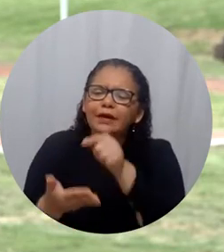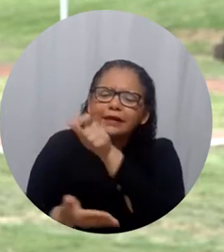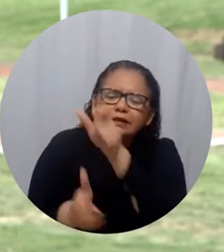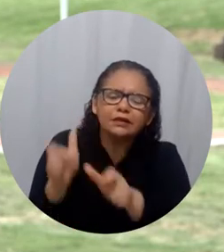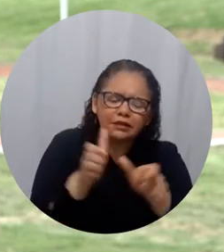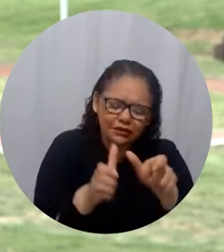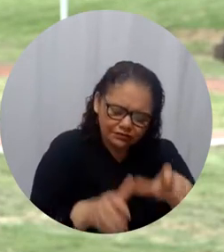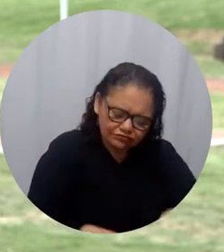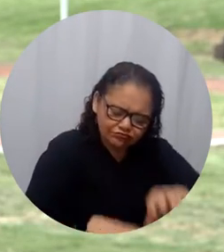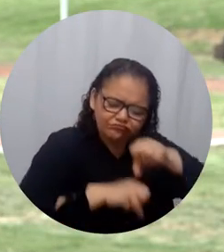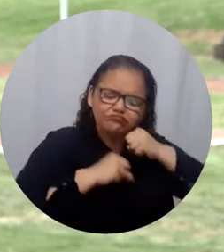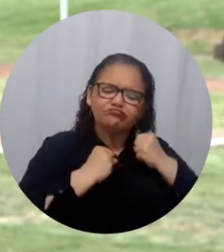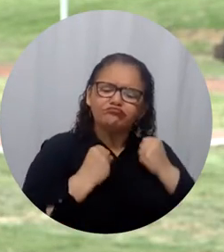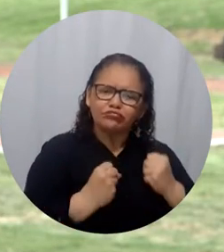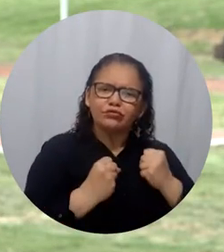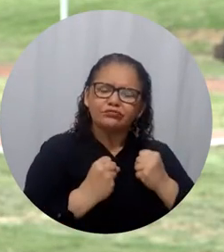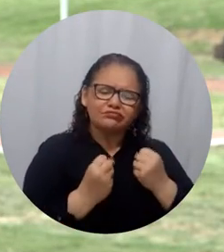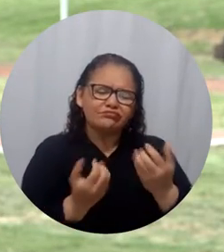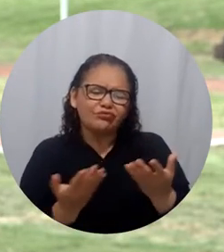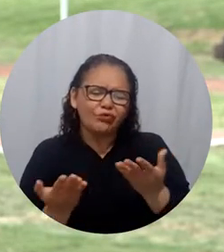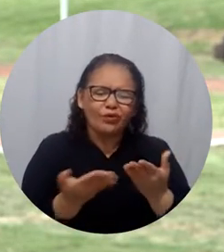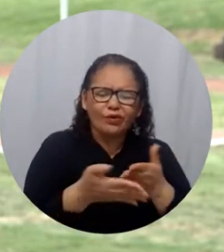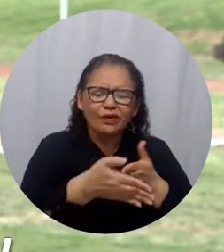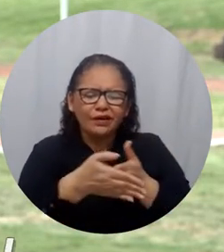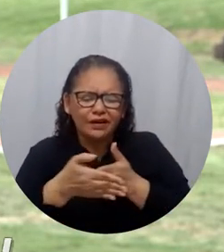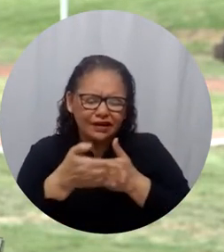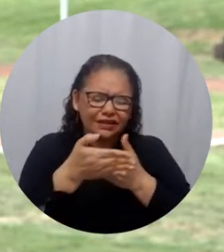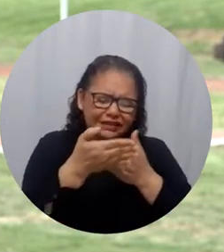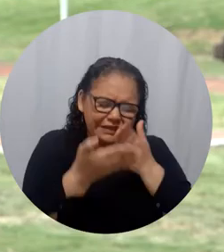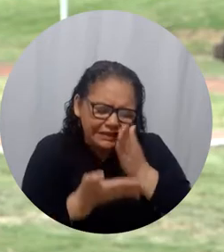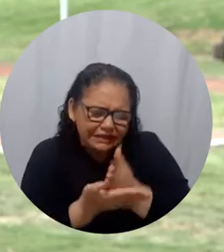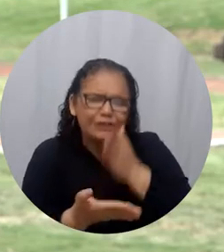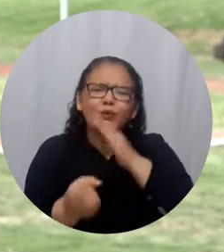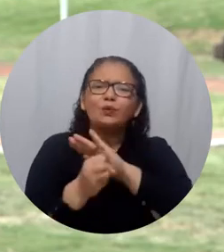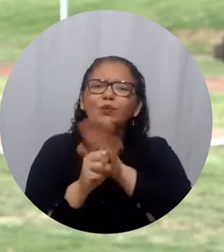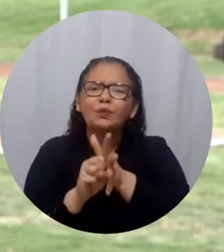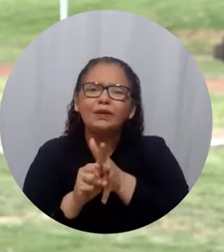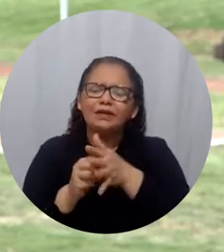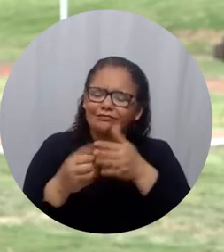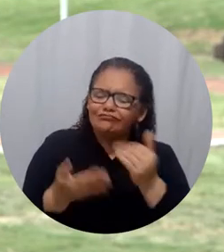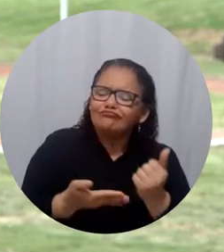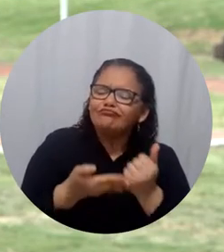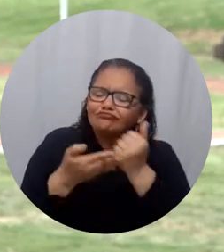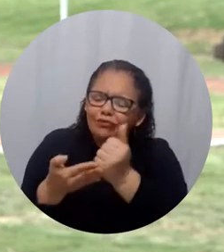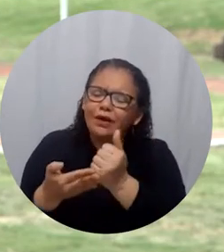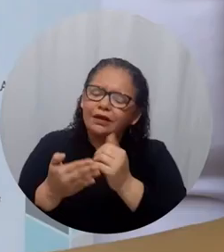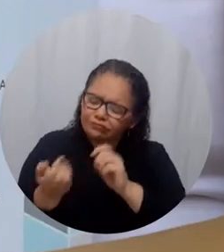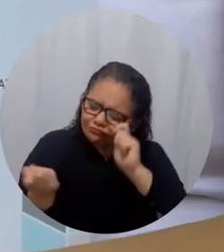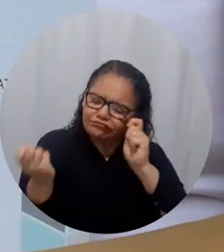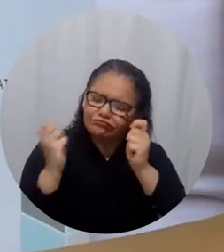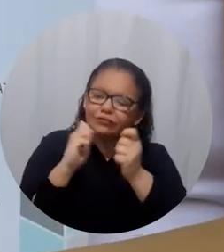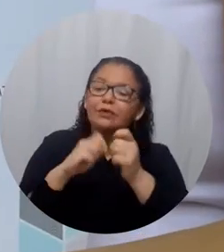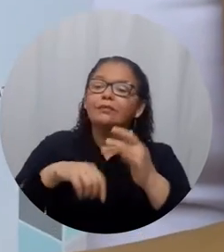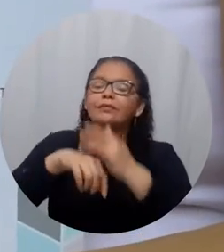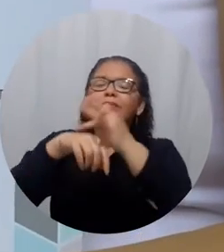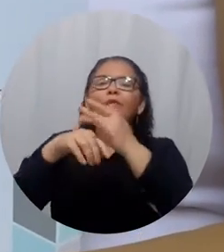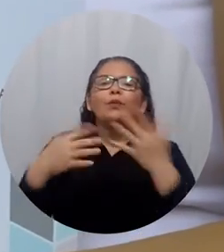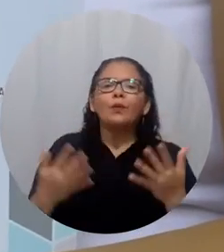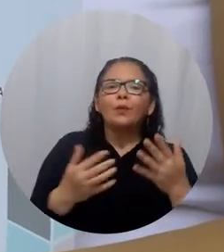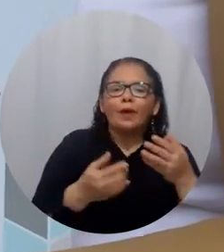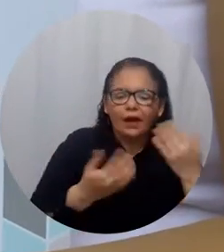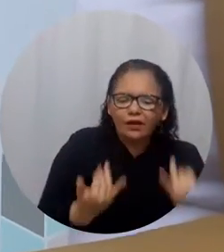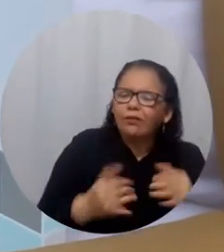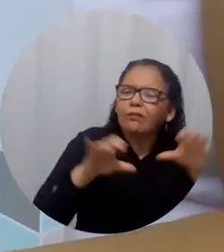miembros de la comunidad de los fundadores durante todo este proceso de pandemia hemos estado llevando a cabo estas acciones a través de